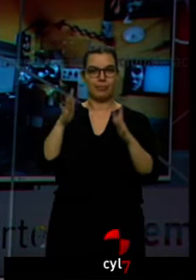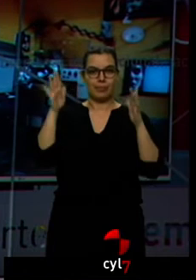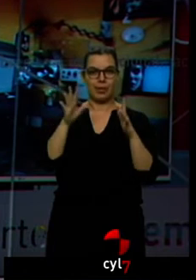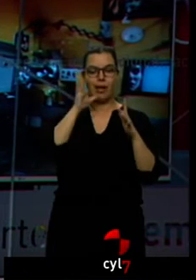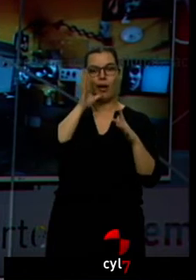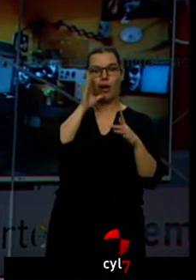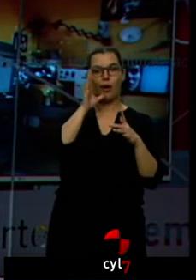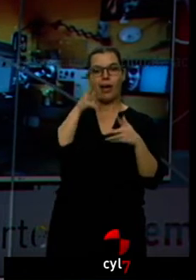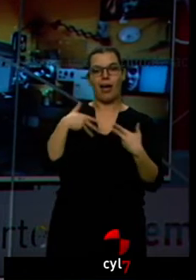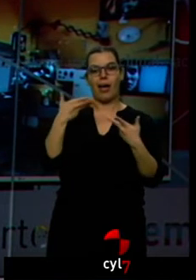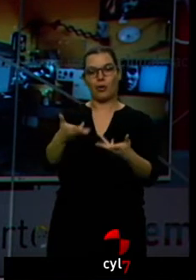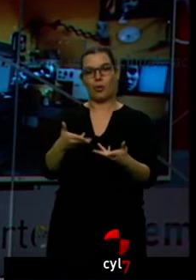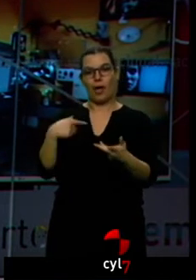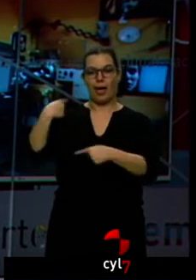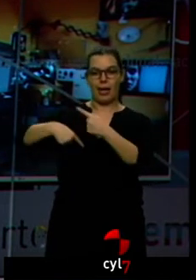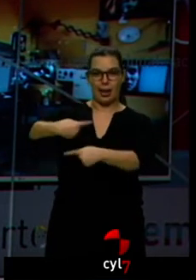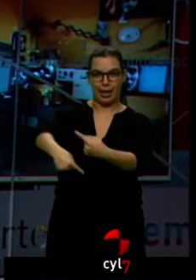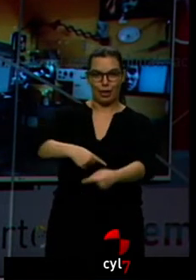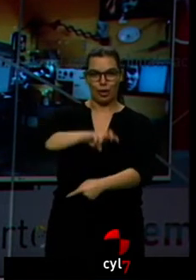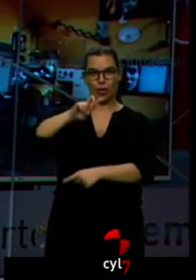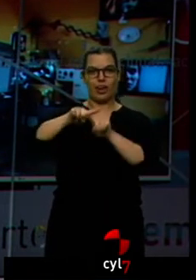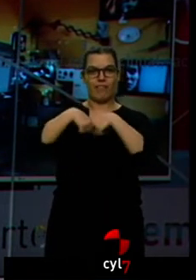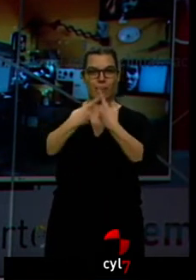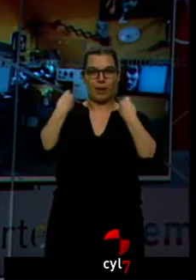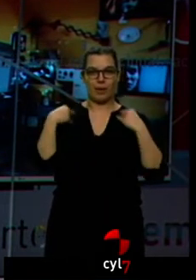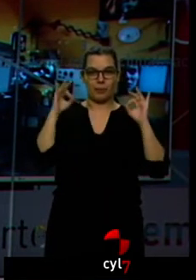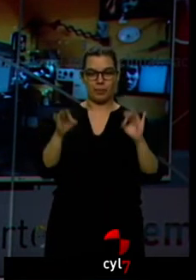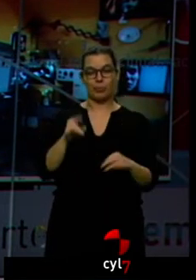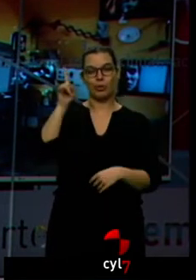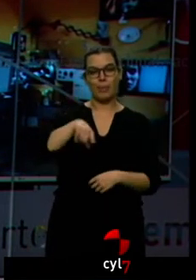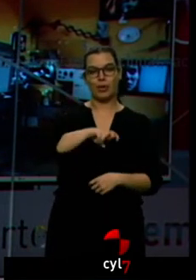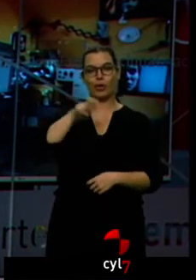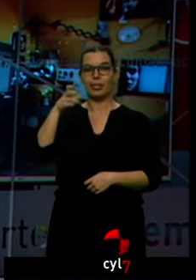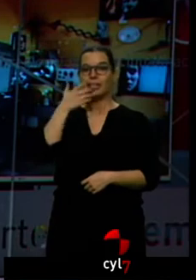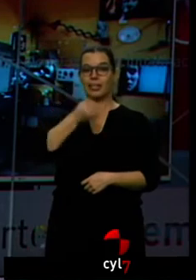Banks. También hay propuestas para los amantes de superhéroes en la cartelera.